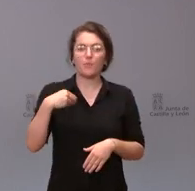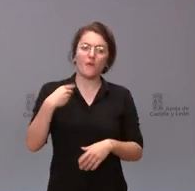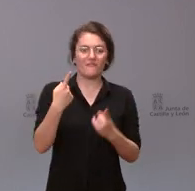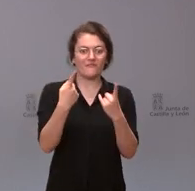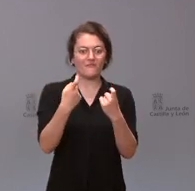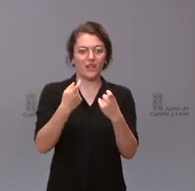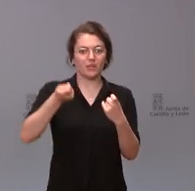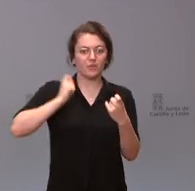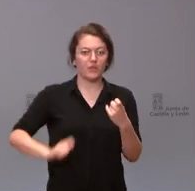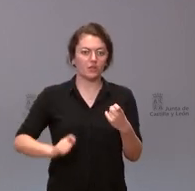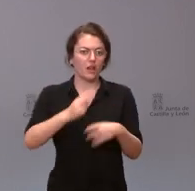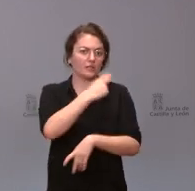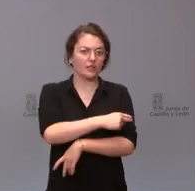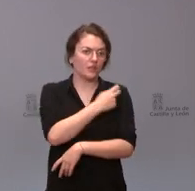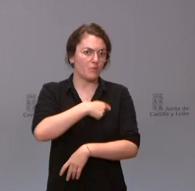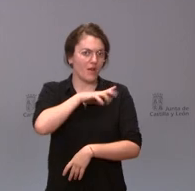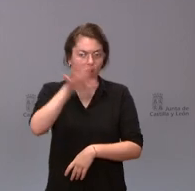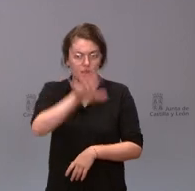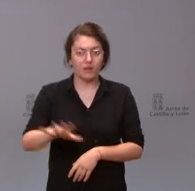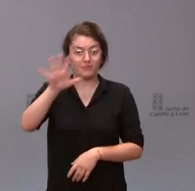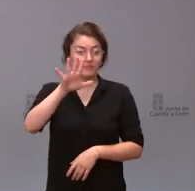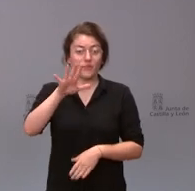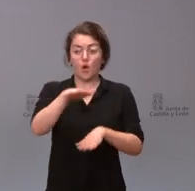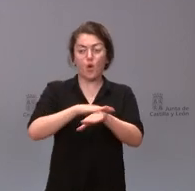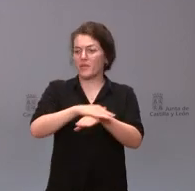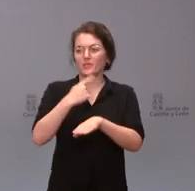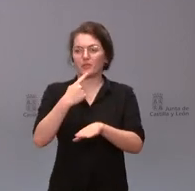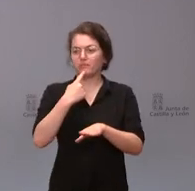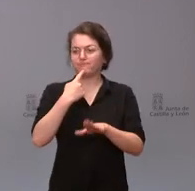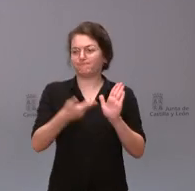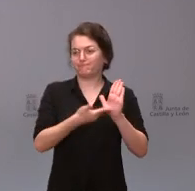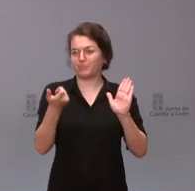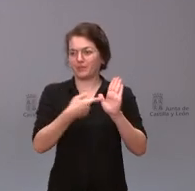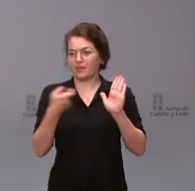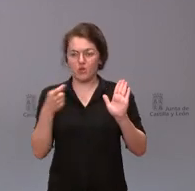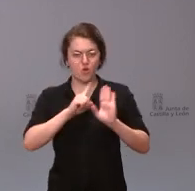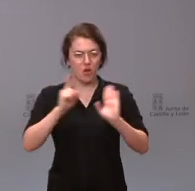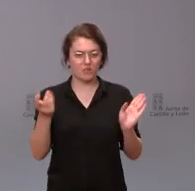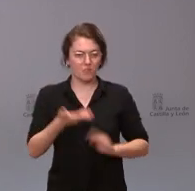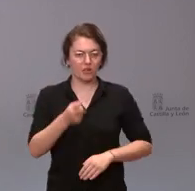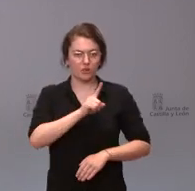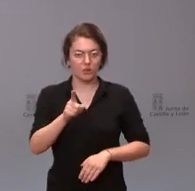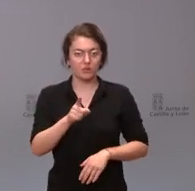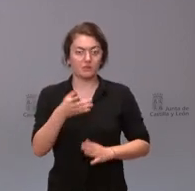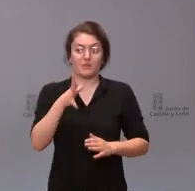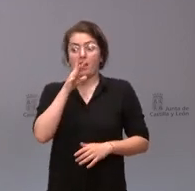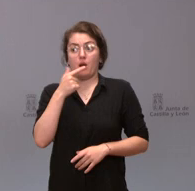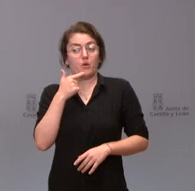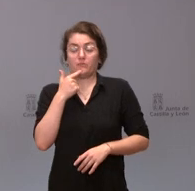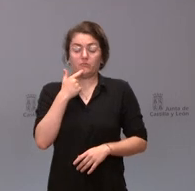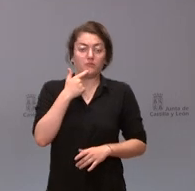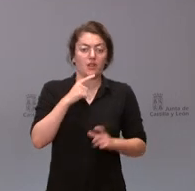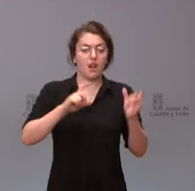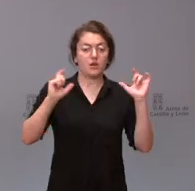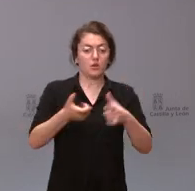España decidió el gobierno que este tema no fuera en la conferencia de presidentes y no está decidiendo por el momento reuniones específicas del consejo